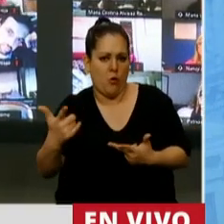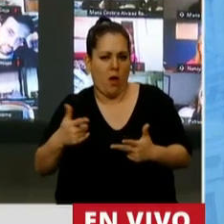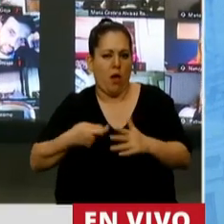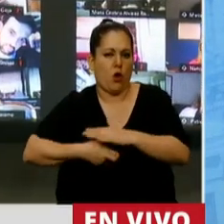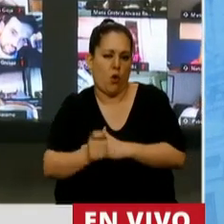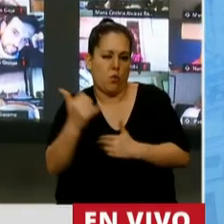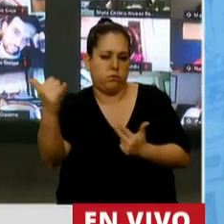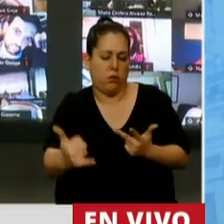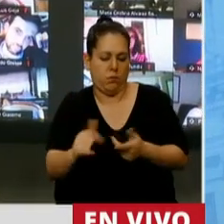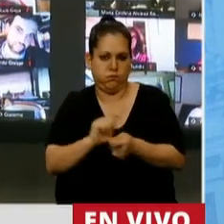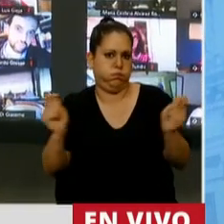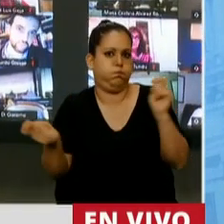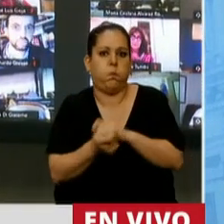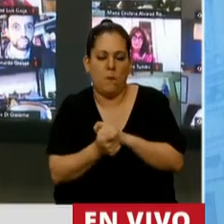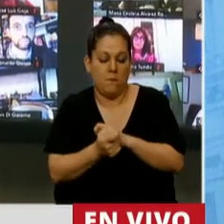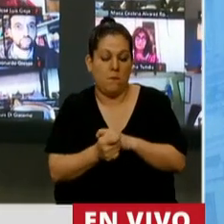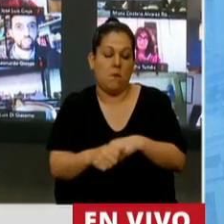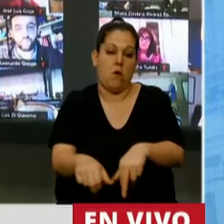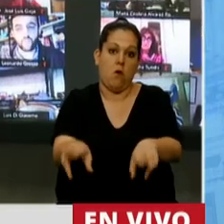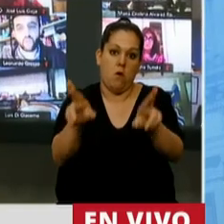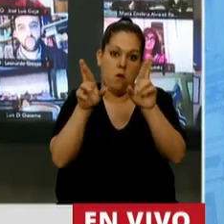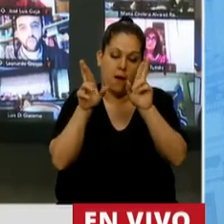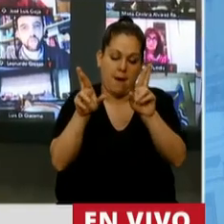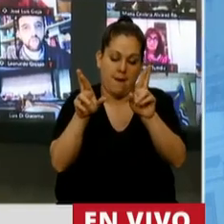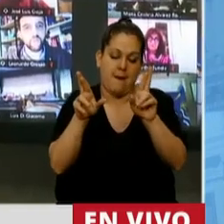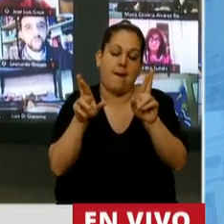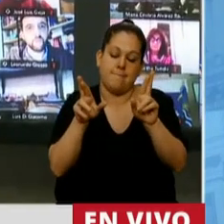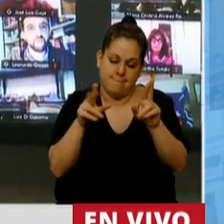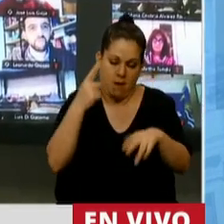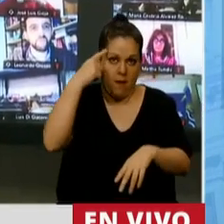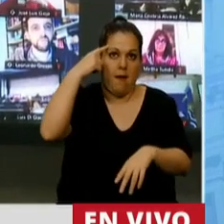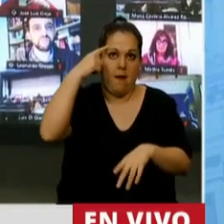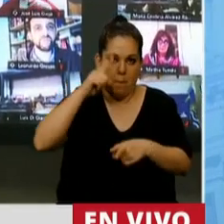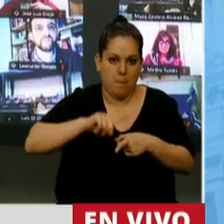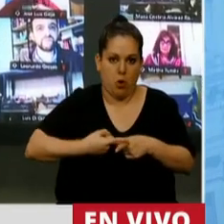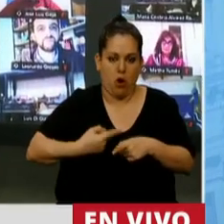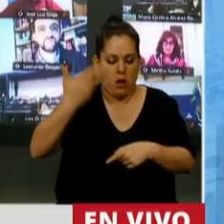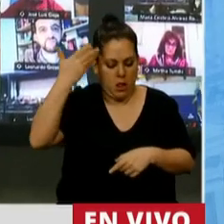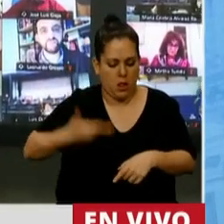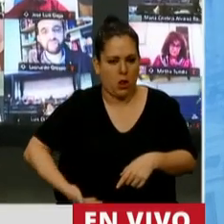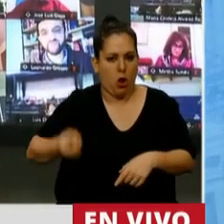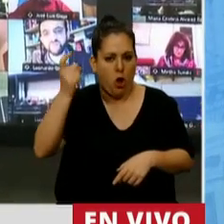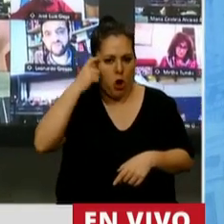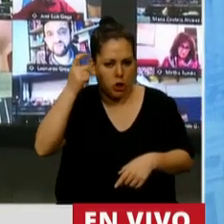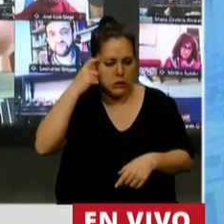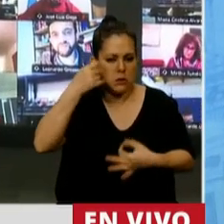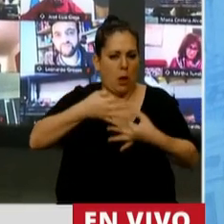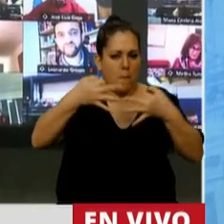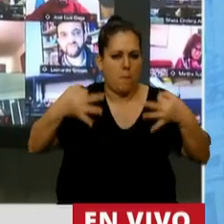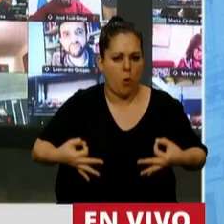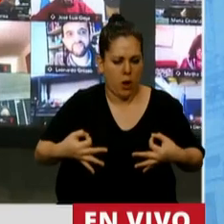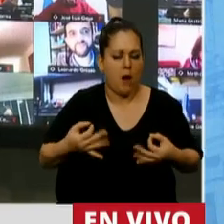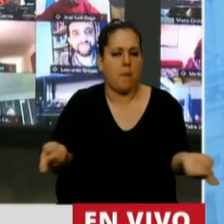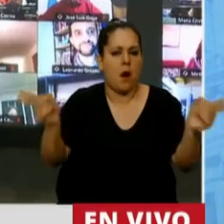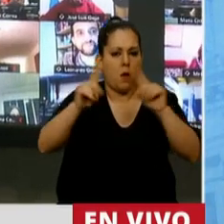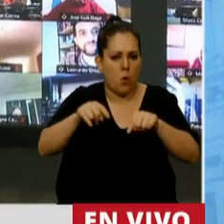nos quede resto político. Ojalá nos quede conciencia moral para volver a